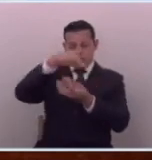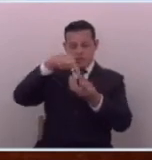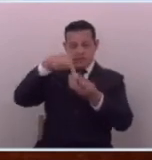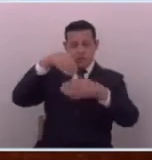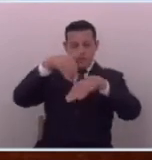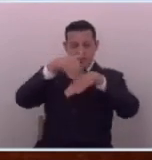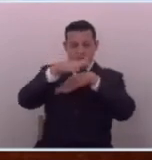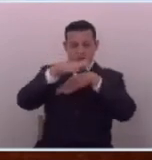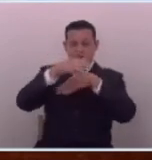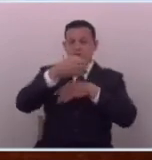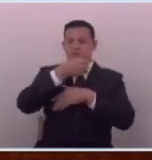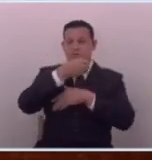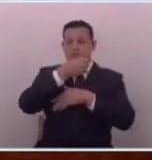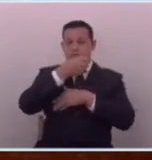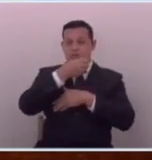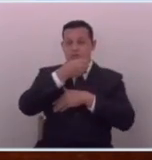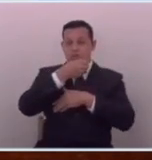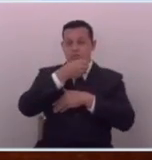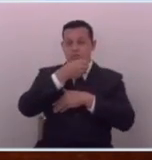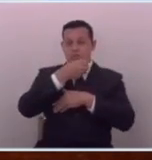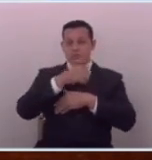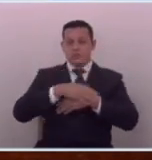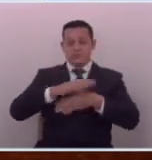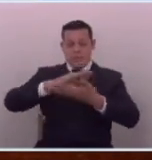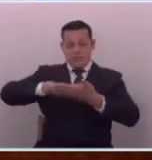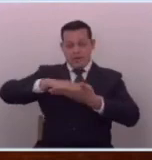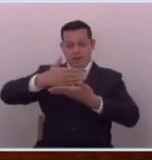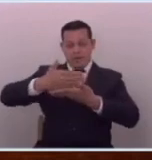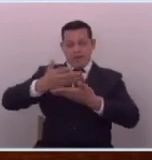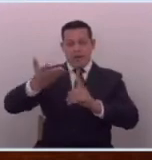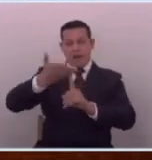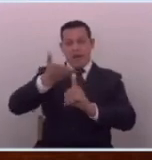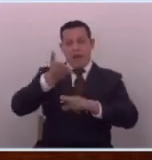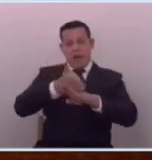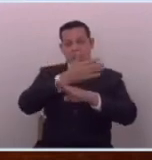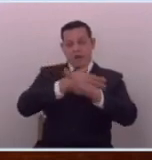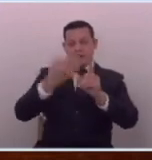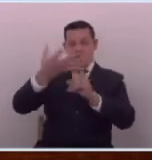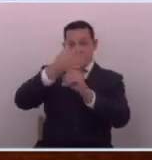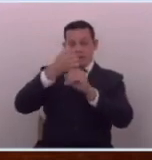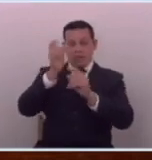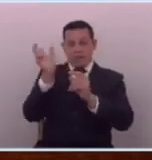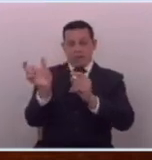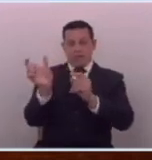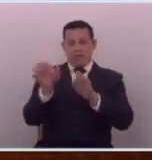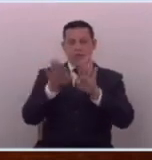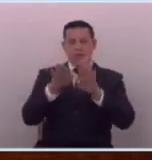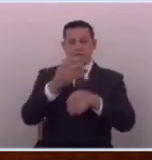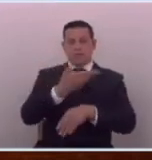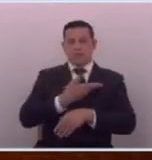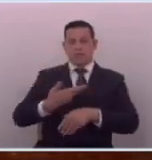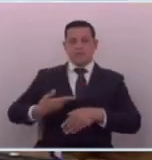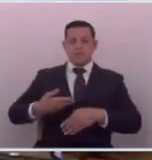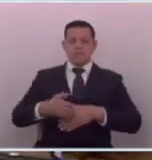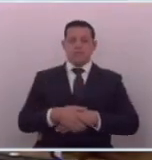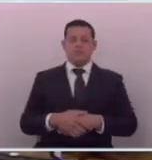que les manda los guiones a las laptops antes de tomar la palabra muchas gracias señor presidente